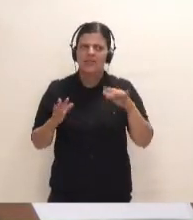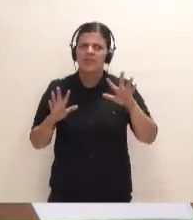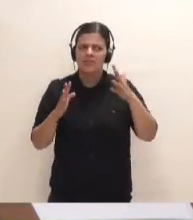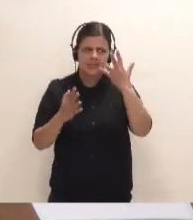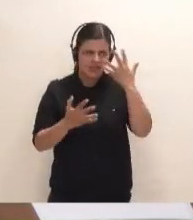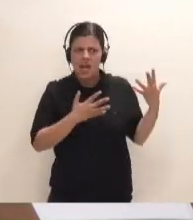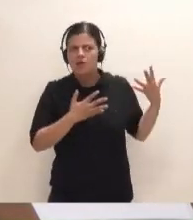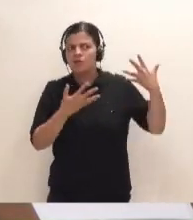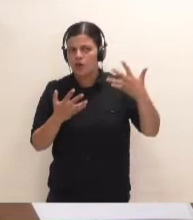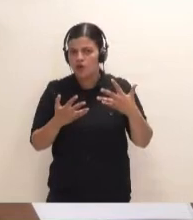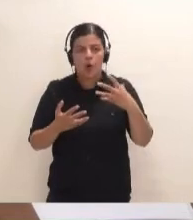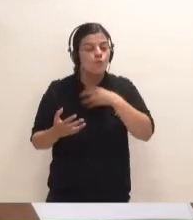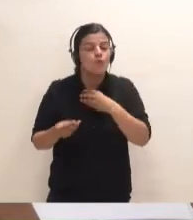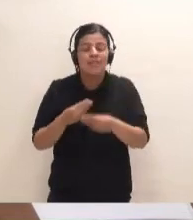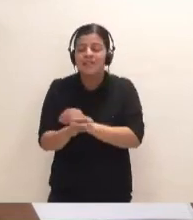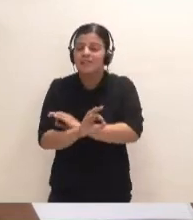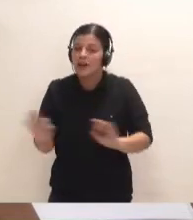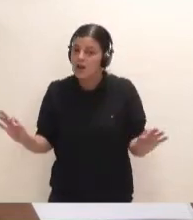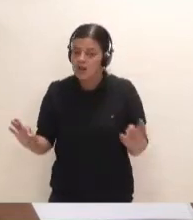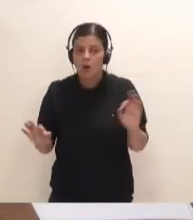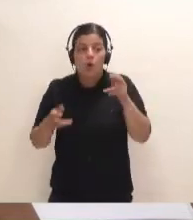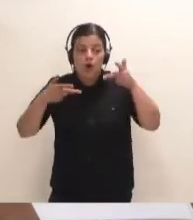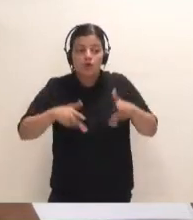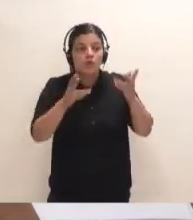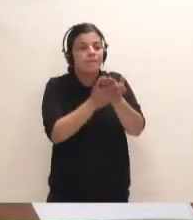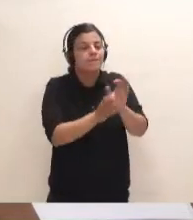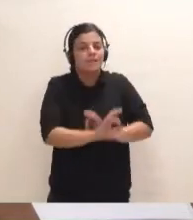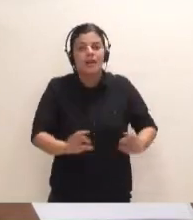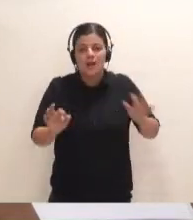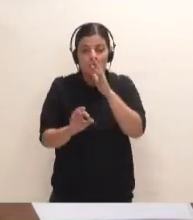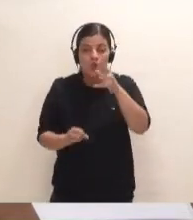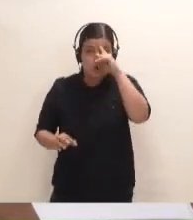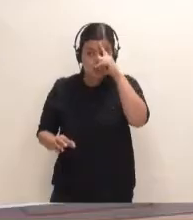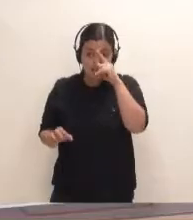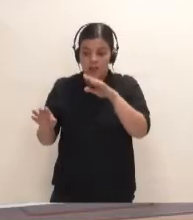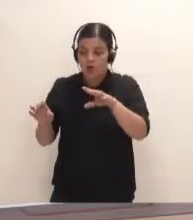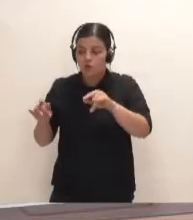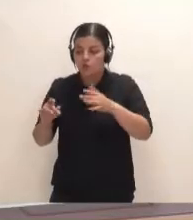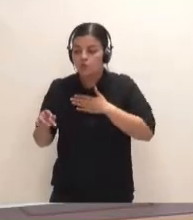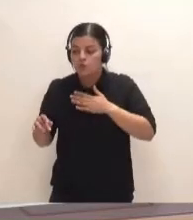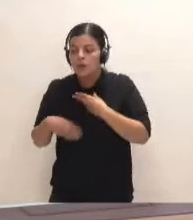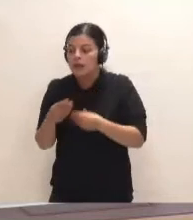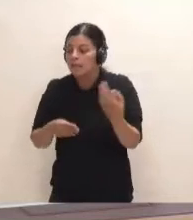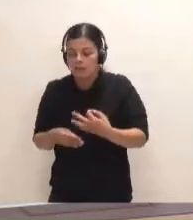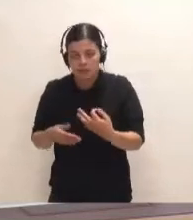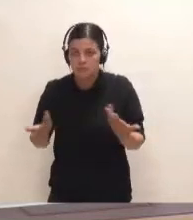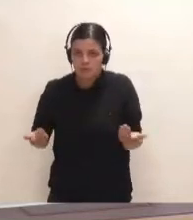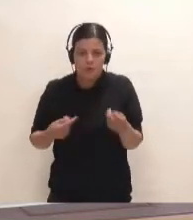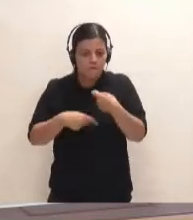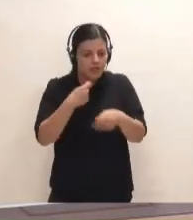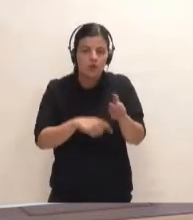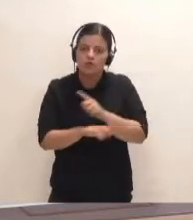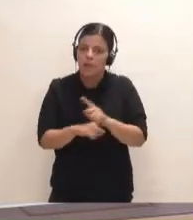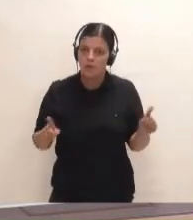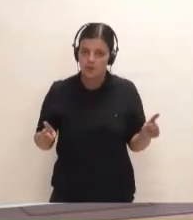visto como no podían ejecutar absolutamente nada ni podían pedir autorización para nada porque no sabían que iba a hacer de su suelo y desde luego tampoco lo han vendido.